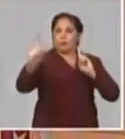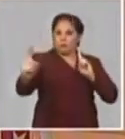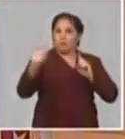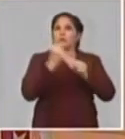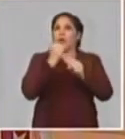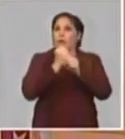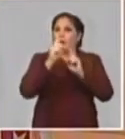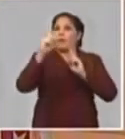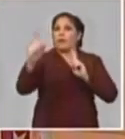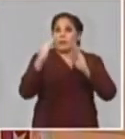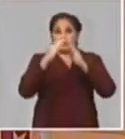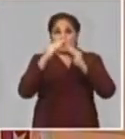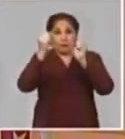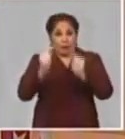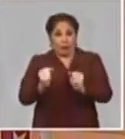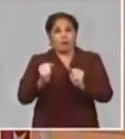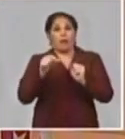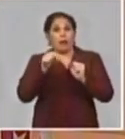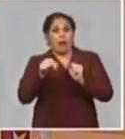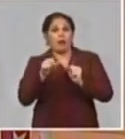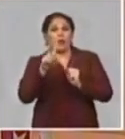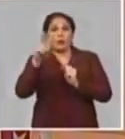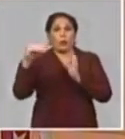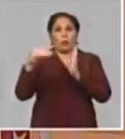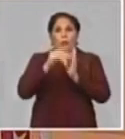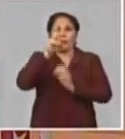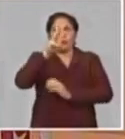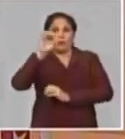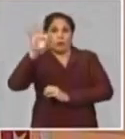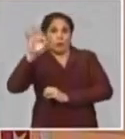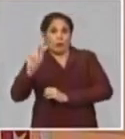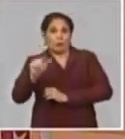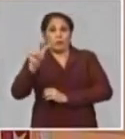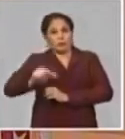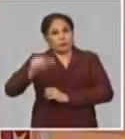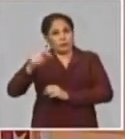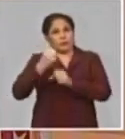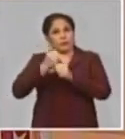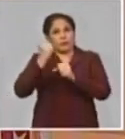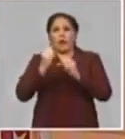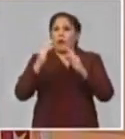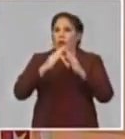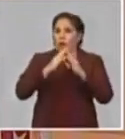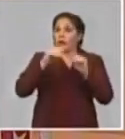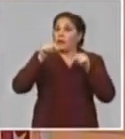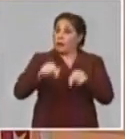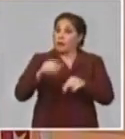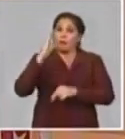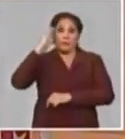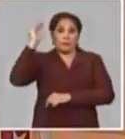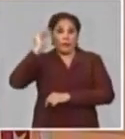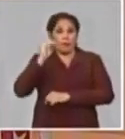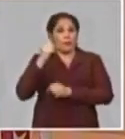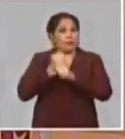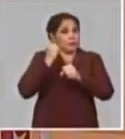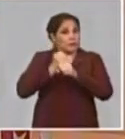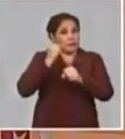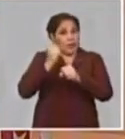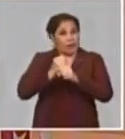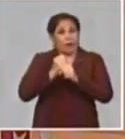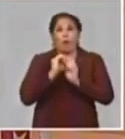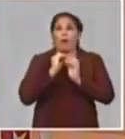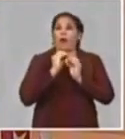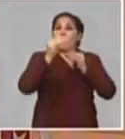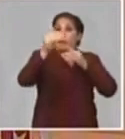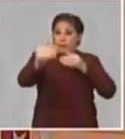que incluye también el teletrabajo, 2.338 trabajadores. Aquí realmente tenemos que reconocer que en el teletrabajo